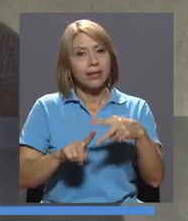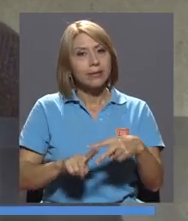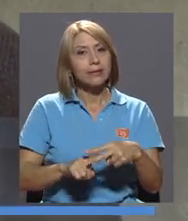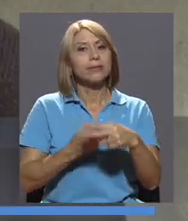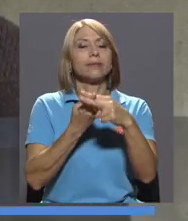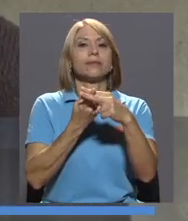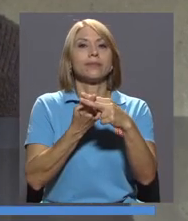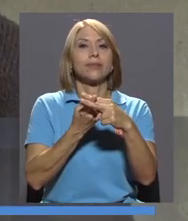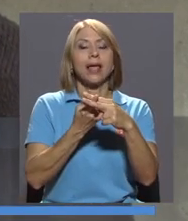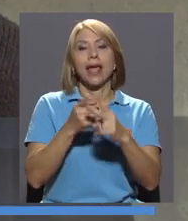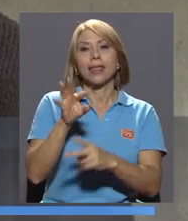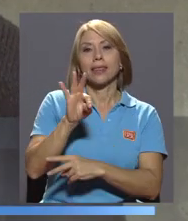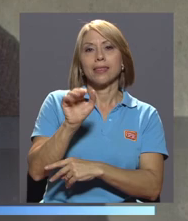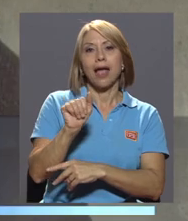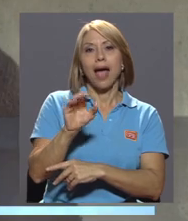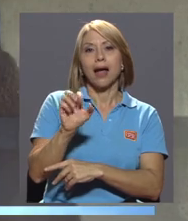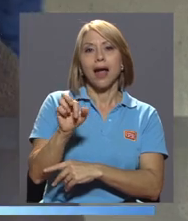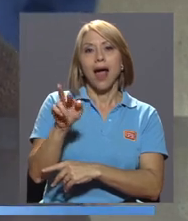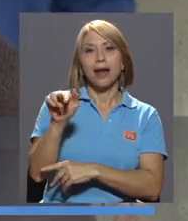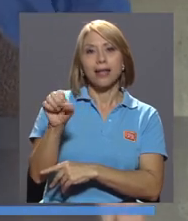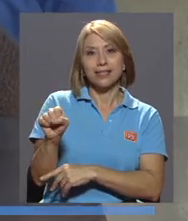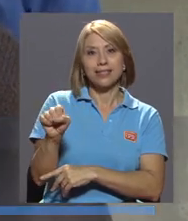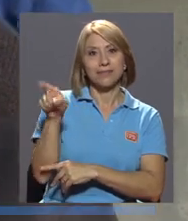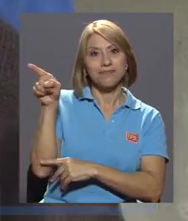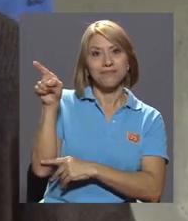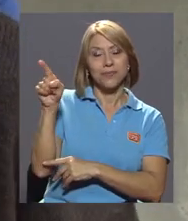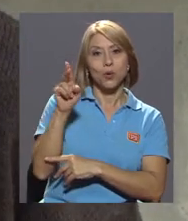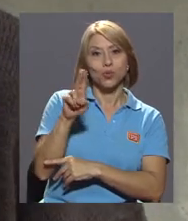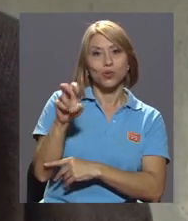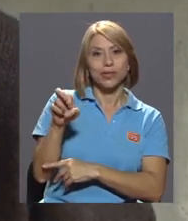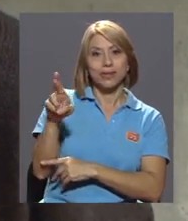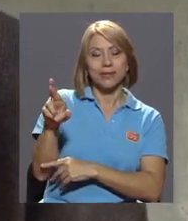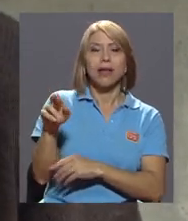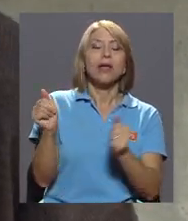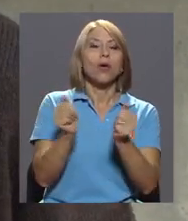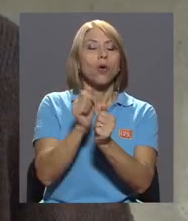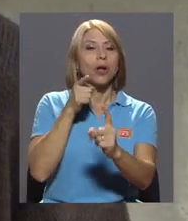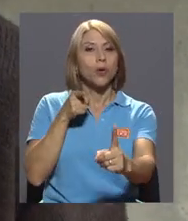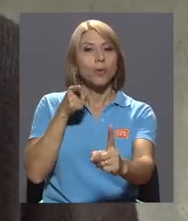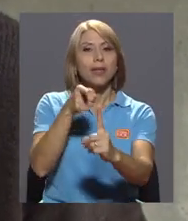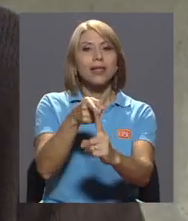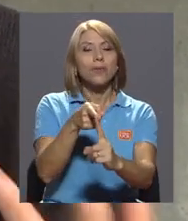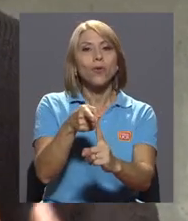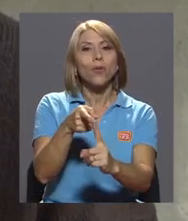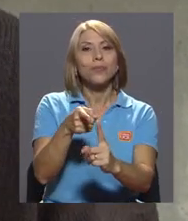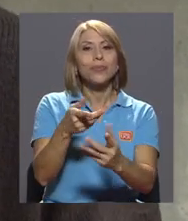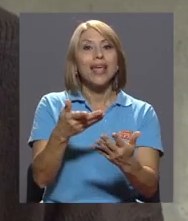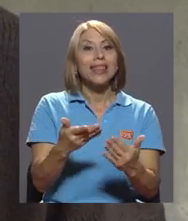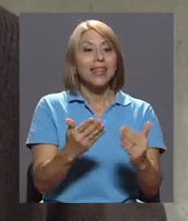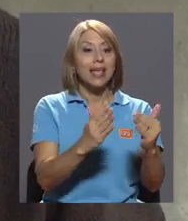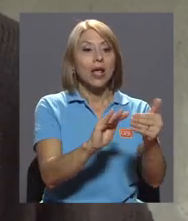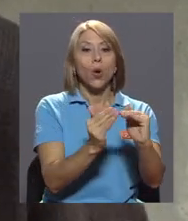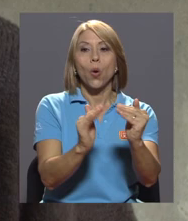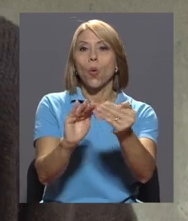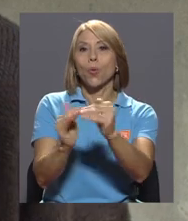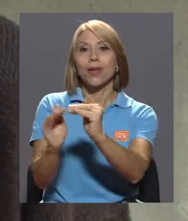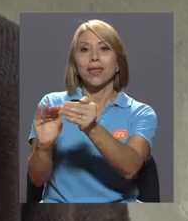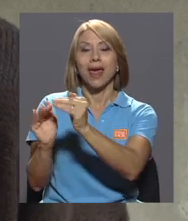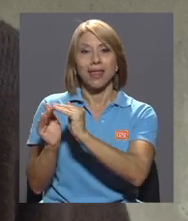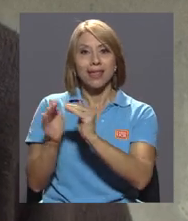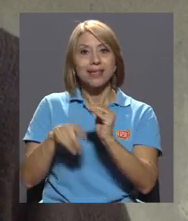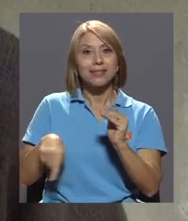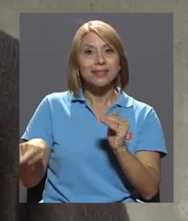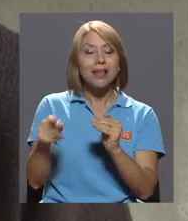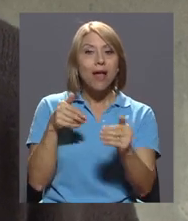el recinto de Tacares con el objetivo de acercar las comunidades del